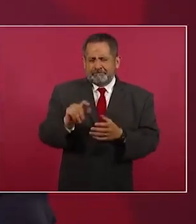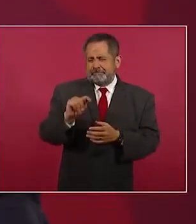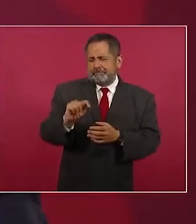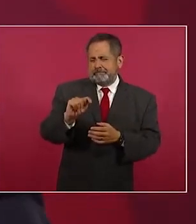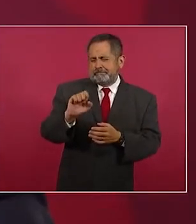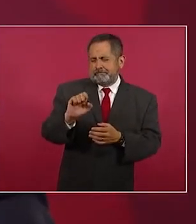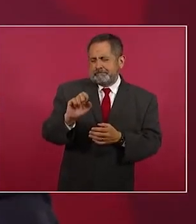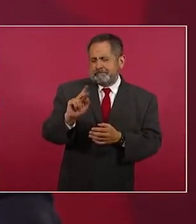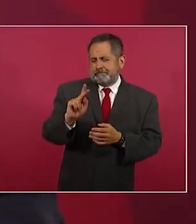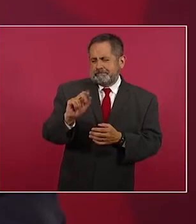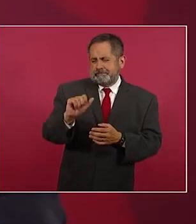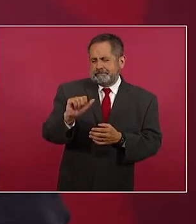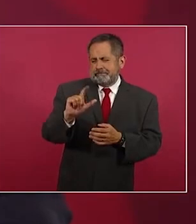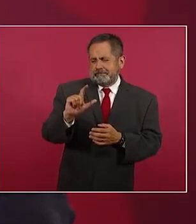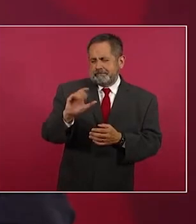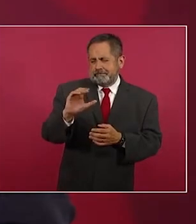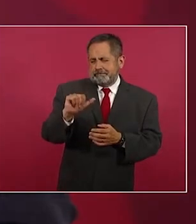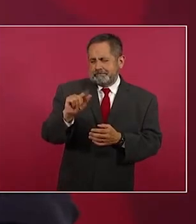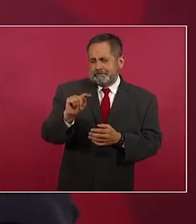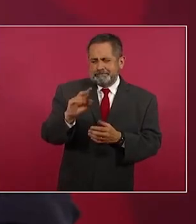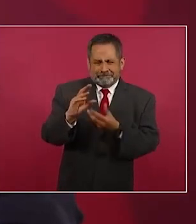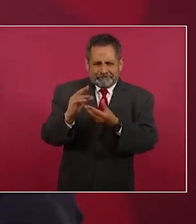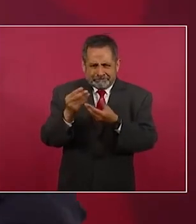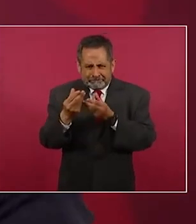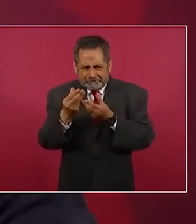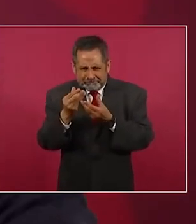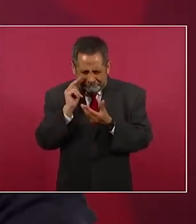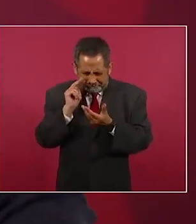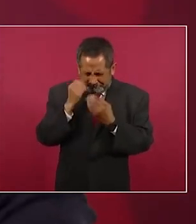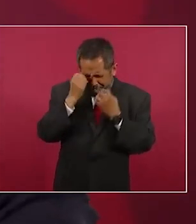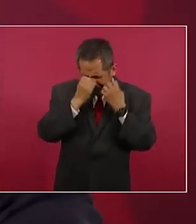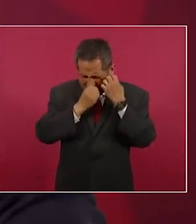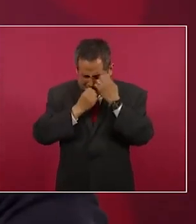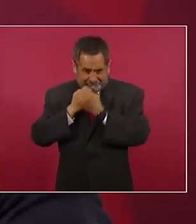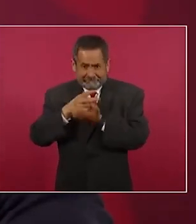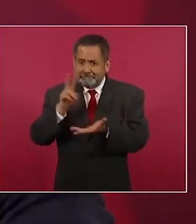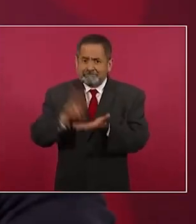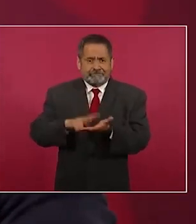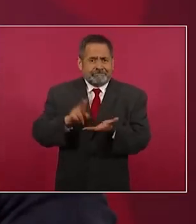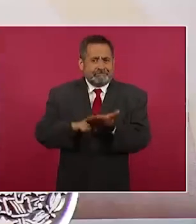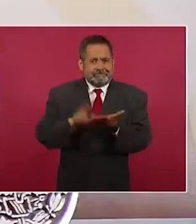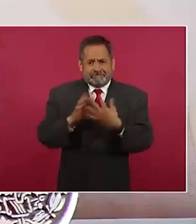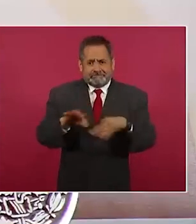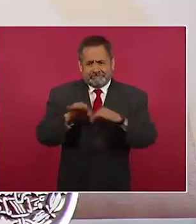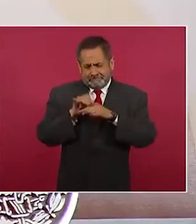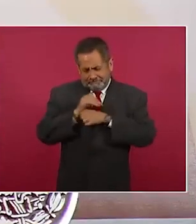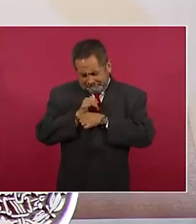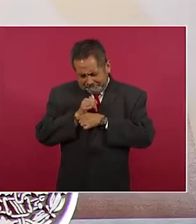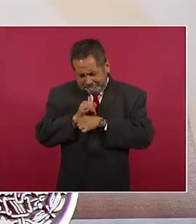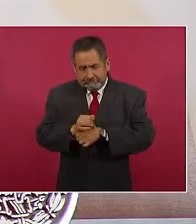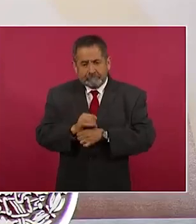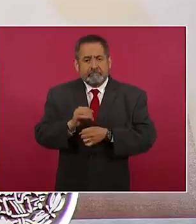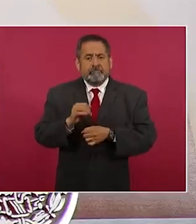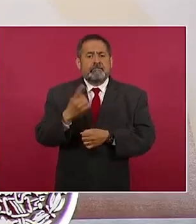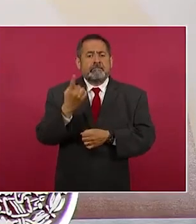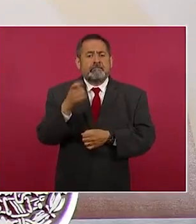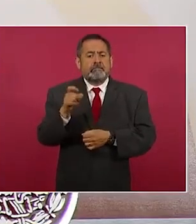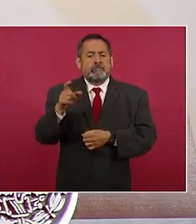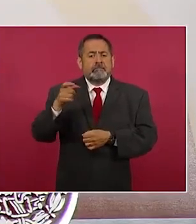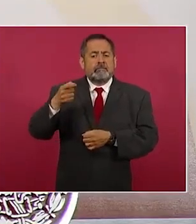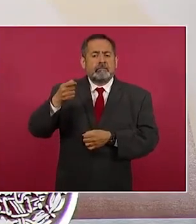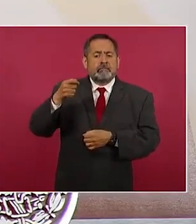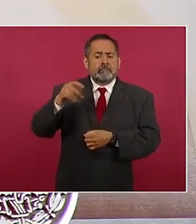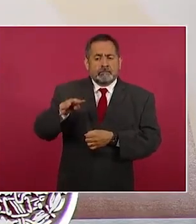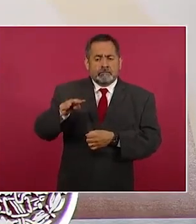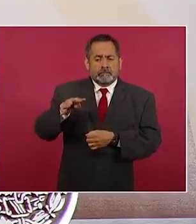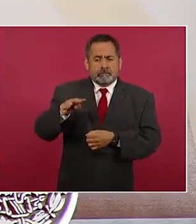cerámica que a los arqueólogos le dan información valiosísima. Son 129